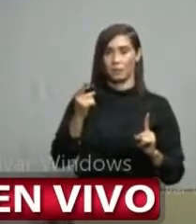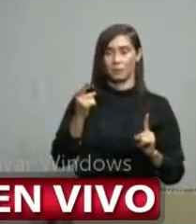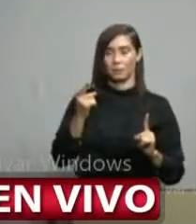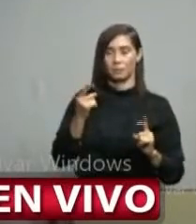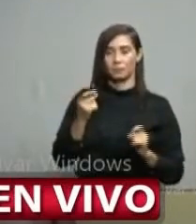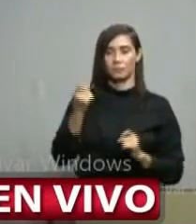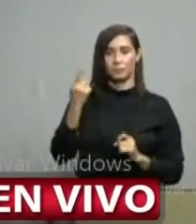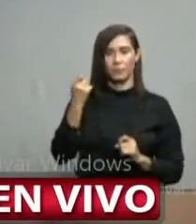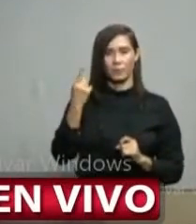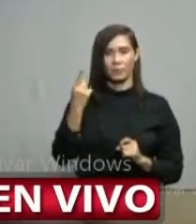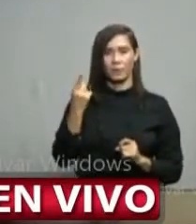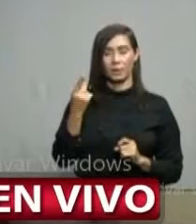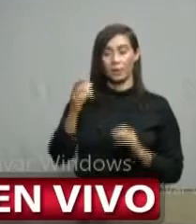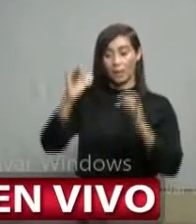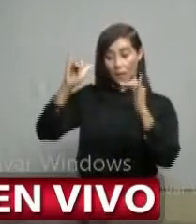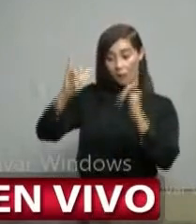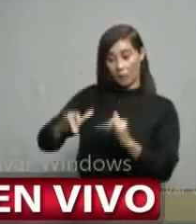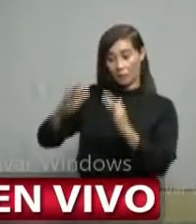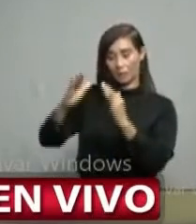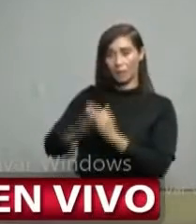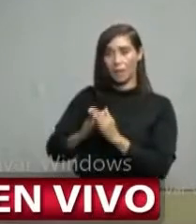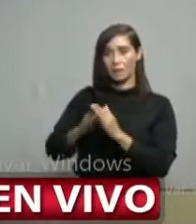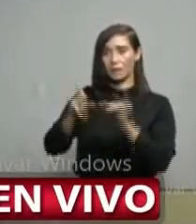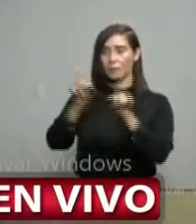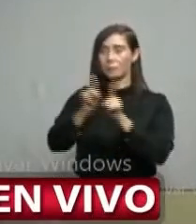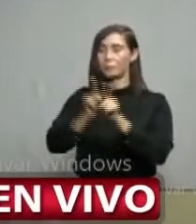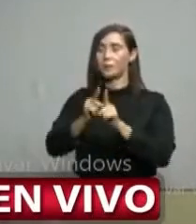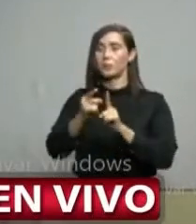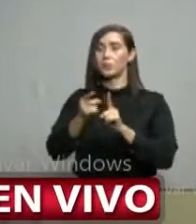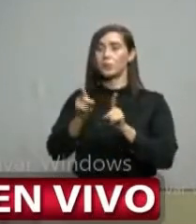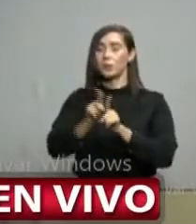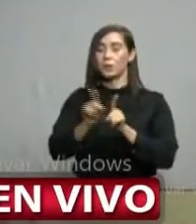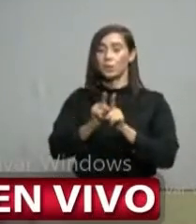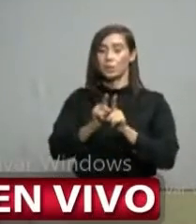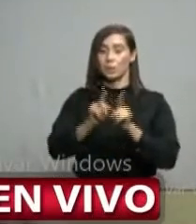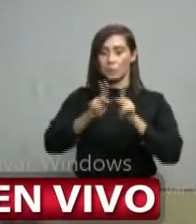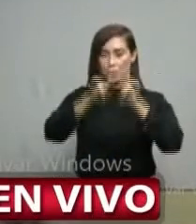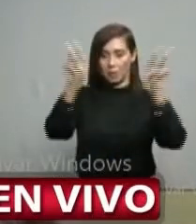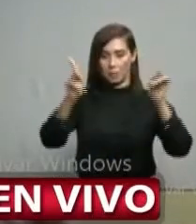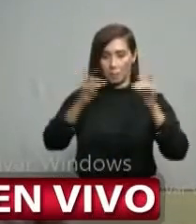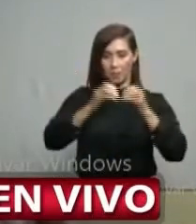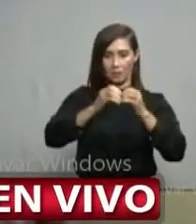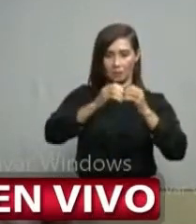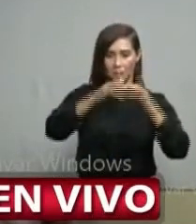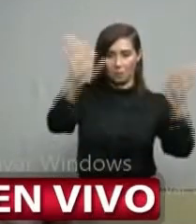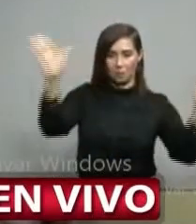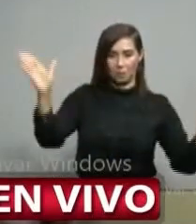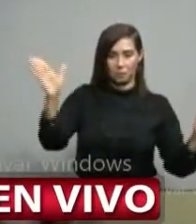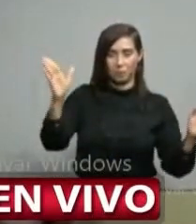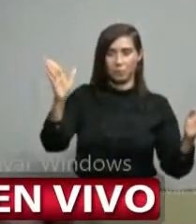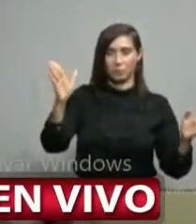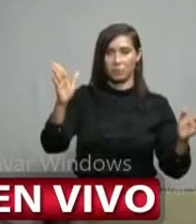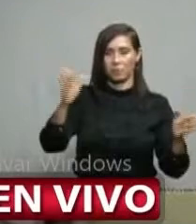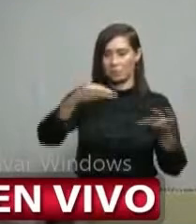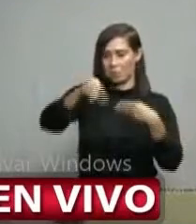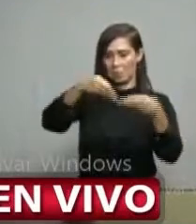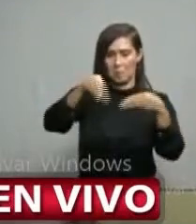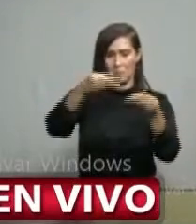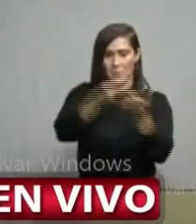si me explico. Te digo, quédate en casa, pero al mismo tiempo te digo, no te olvides de comprarle el regalo a mamá.